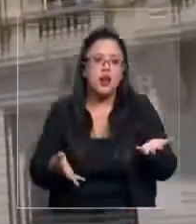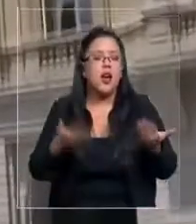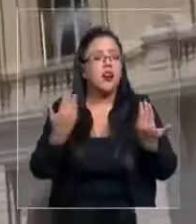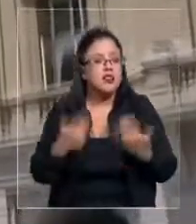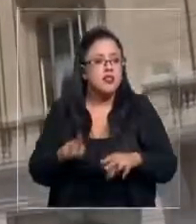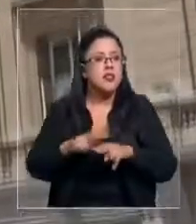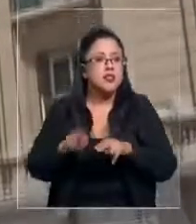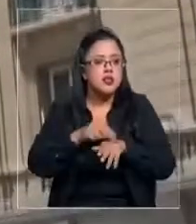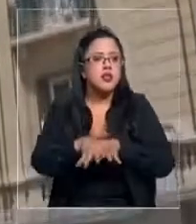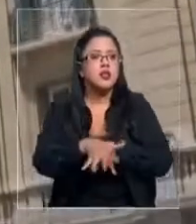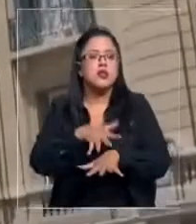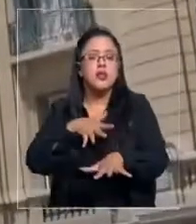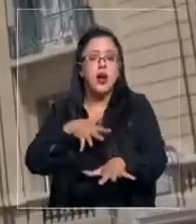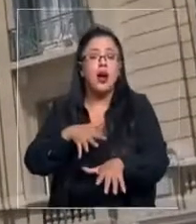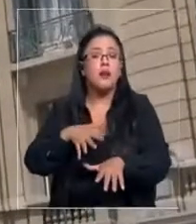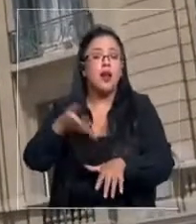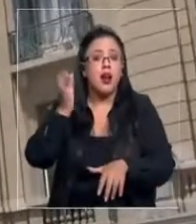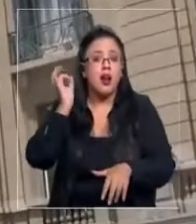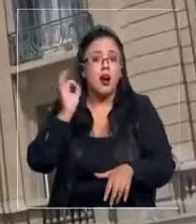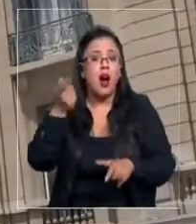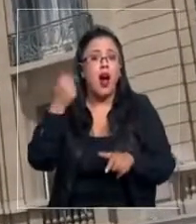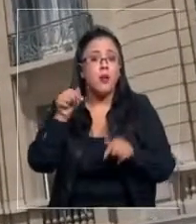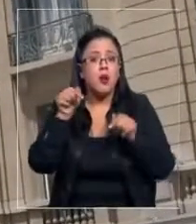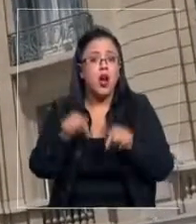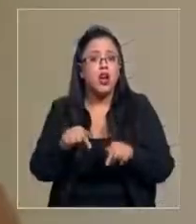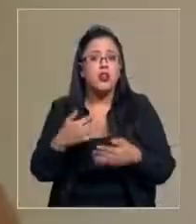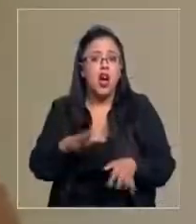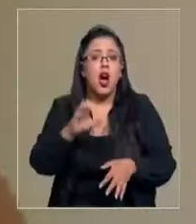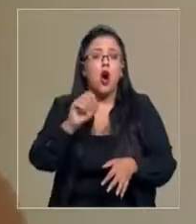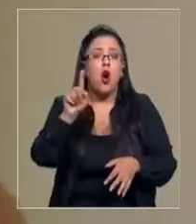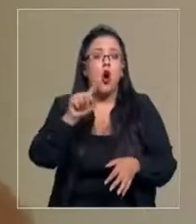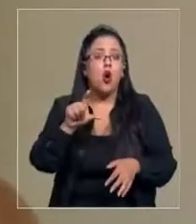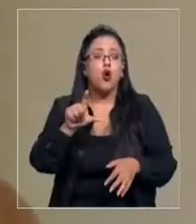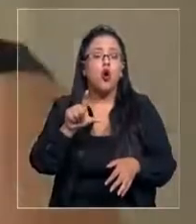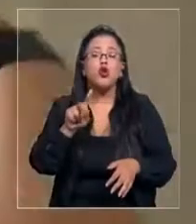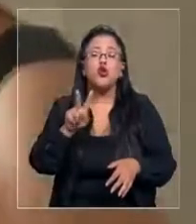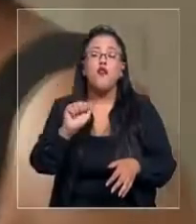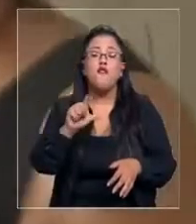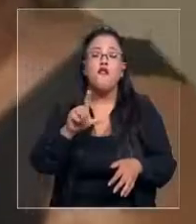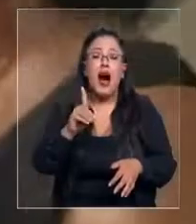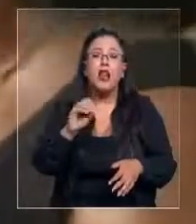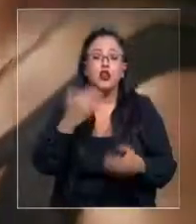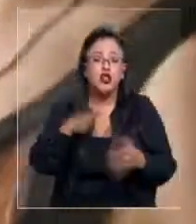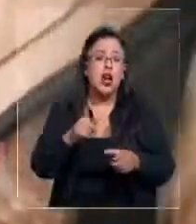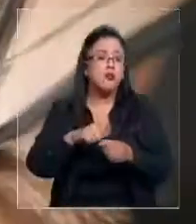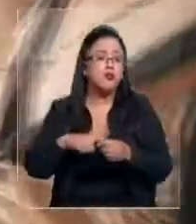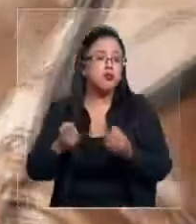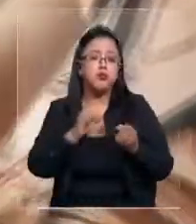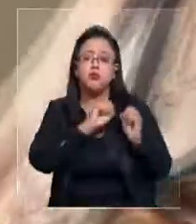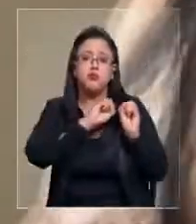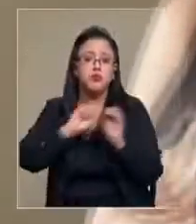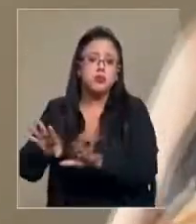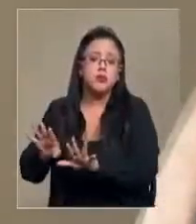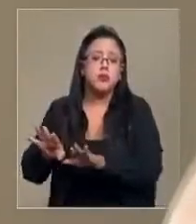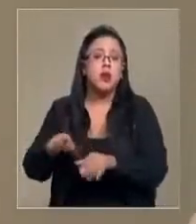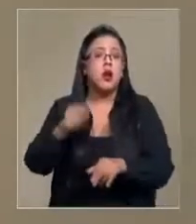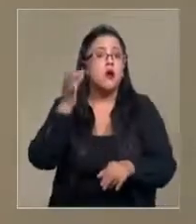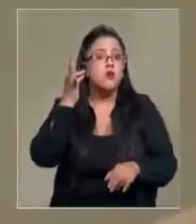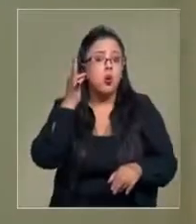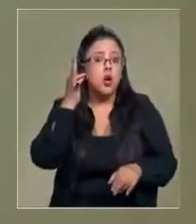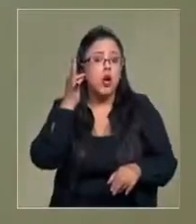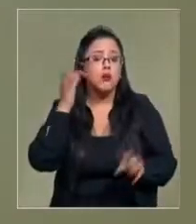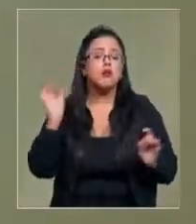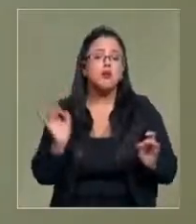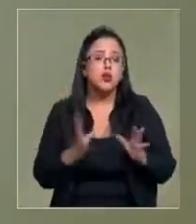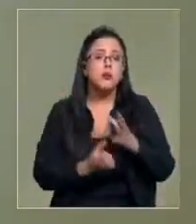asamblea y la asamblea salió a don Osvaldo. Lo sacaron. Lo sacaron, claro. Lilian está postulando a ser la nueva